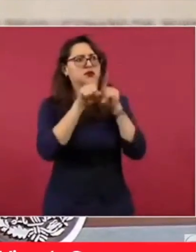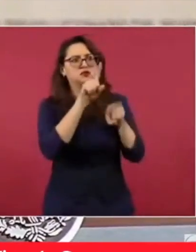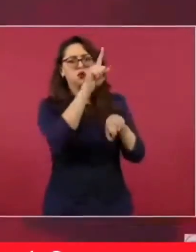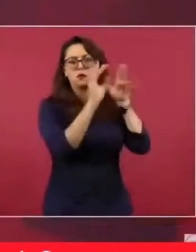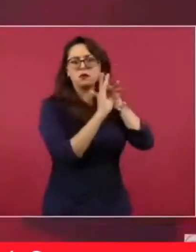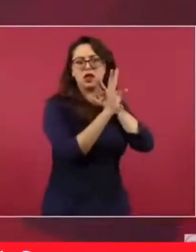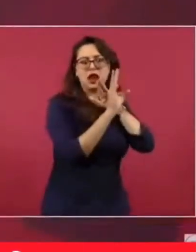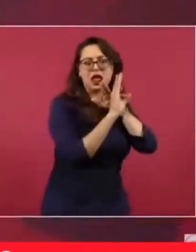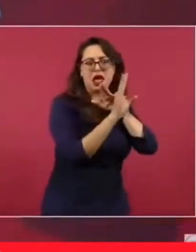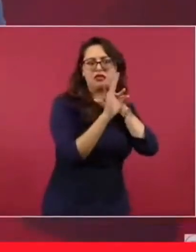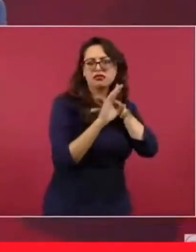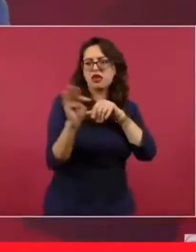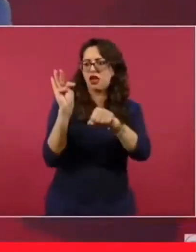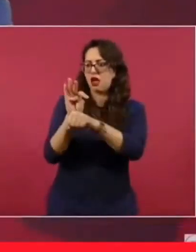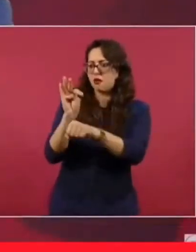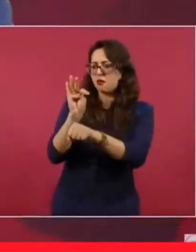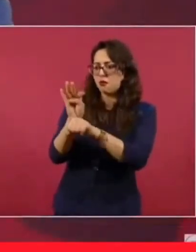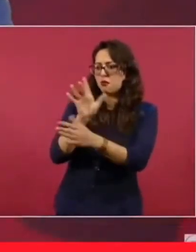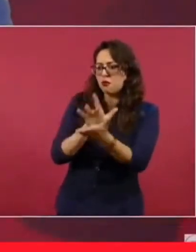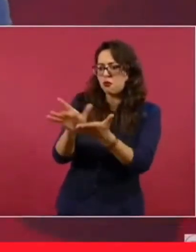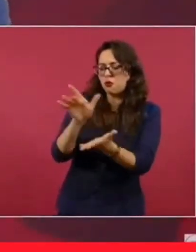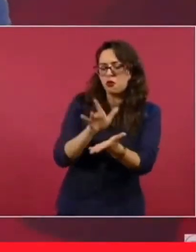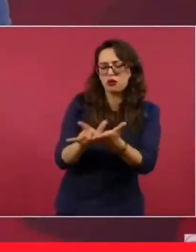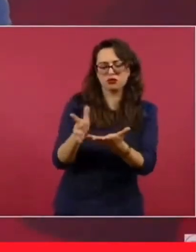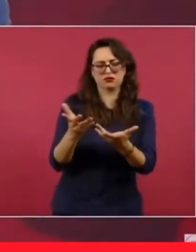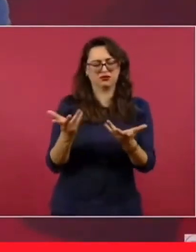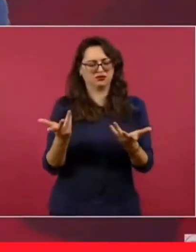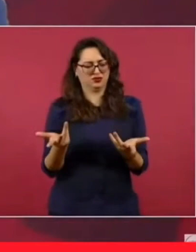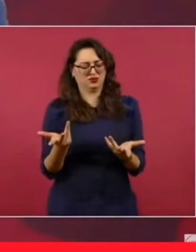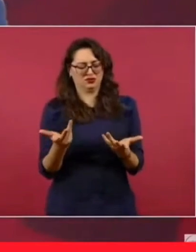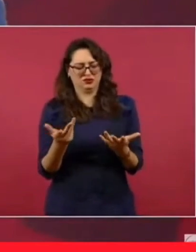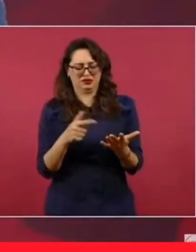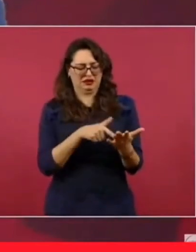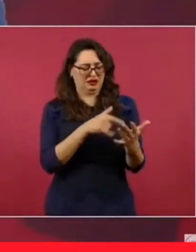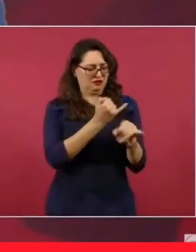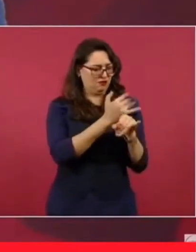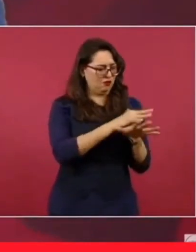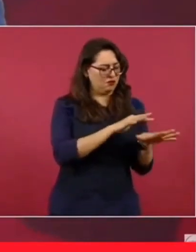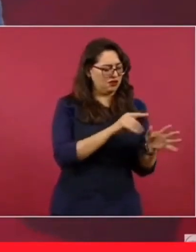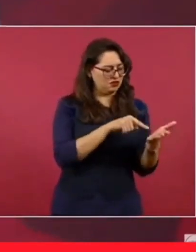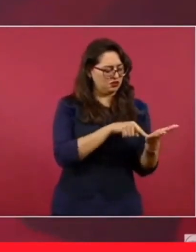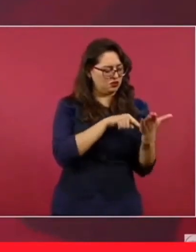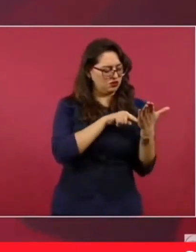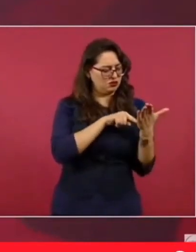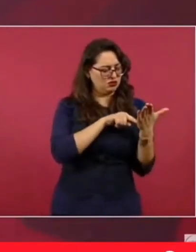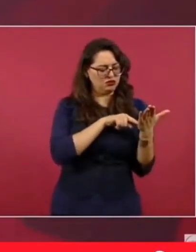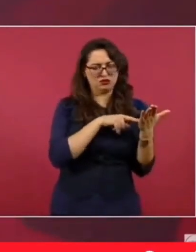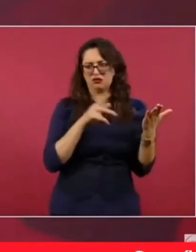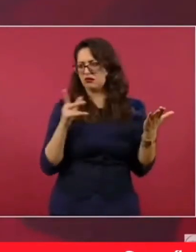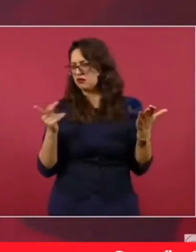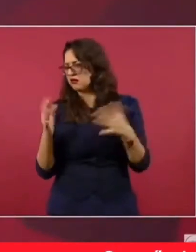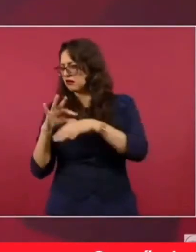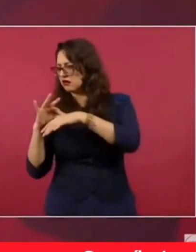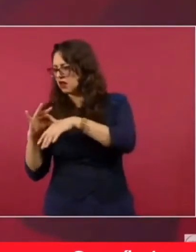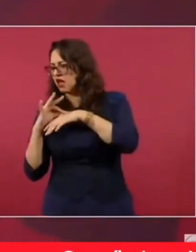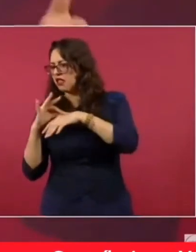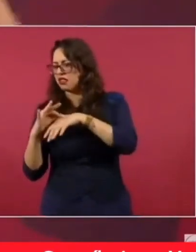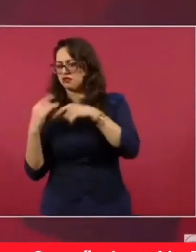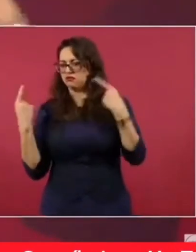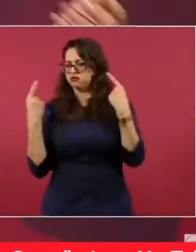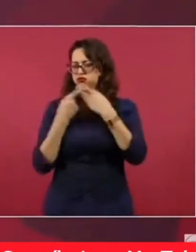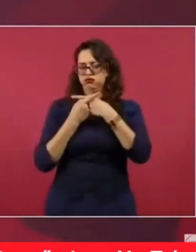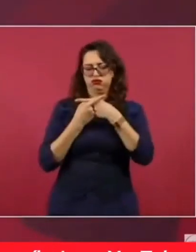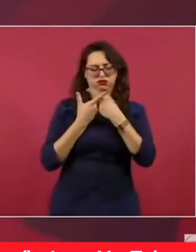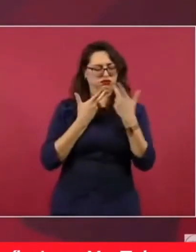contentos y apoyando la transformación en su país. Entonces, ¿por